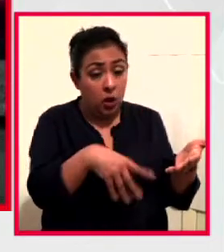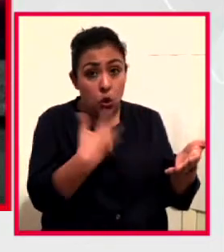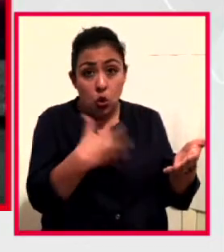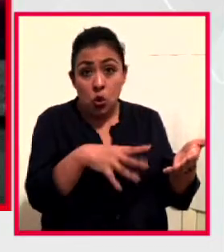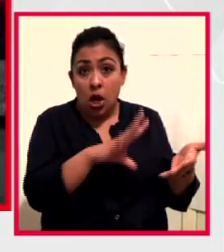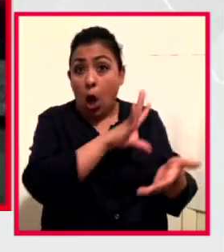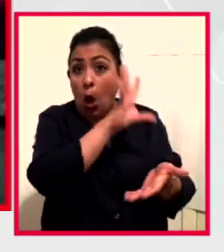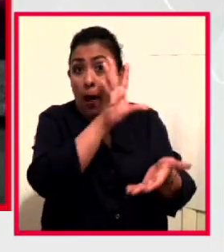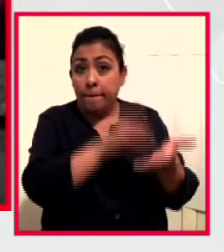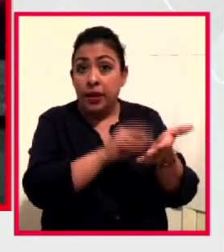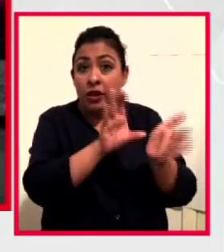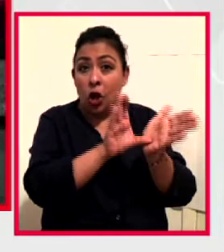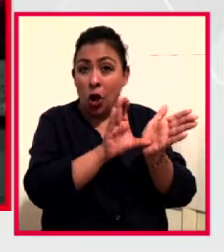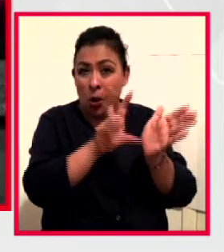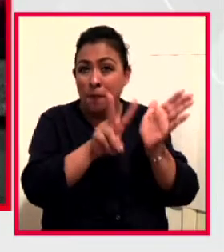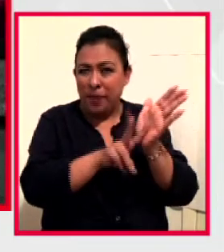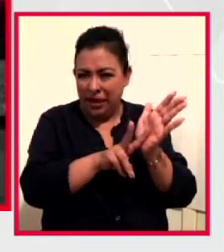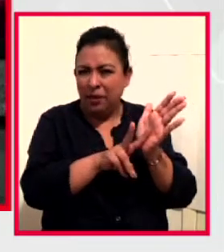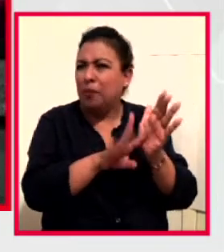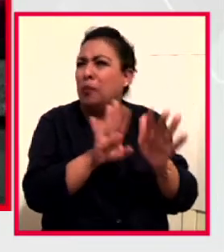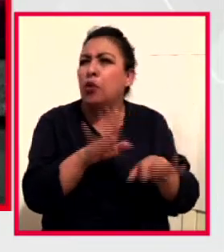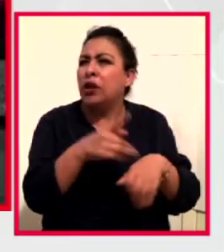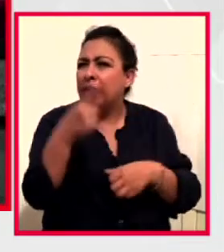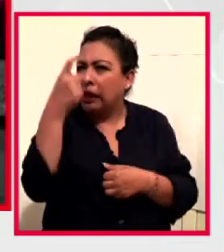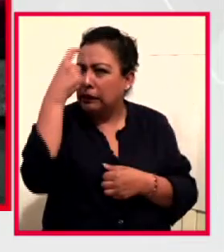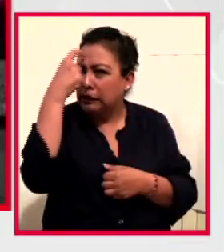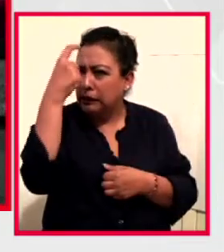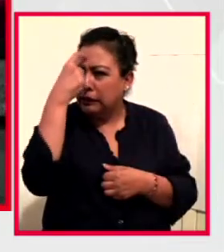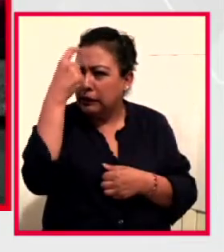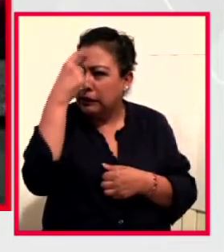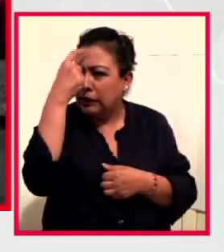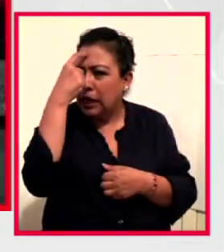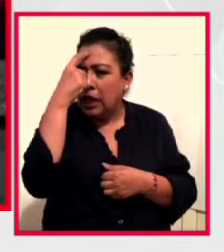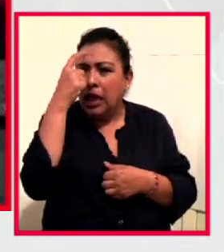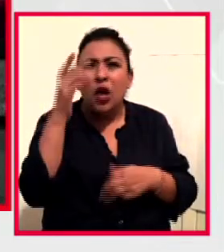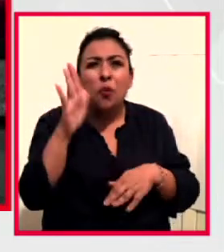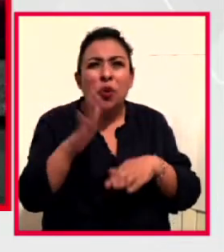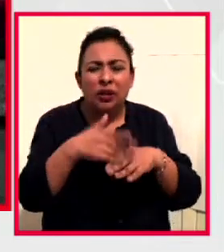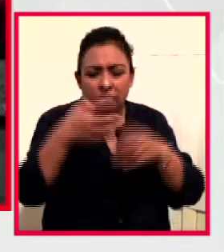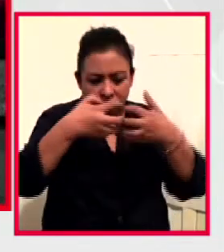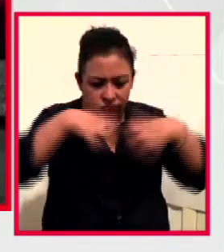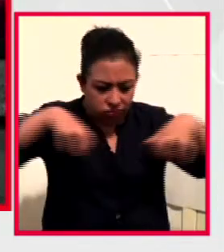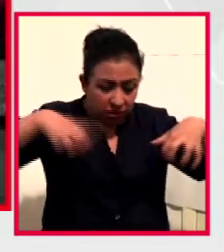de tu carrera, ¿por qué la mente humana? ¿Por qué algo tan complejo?